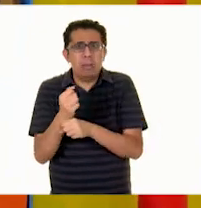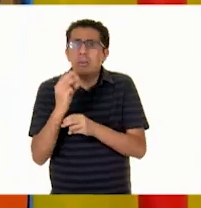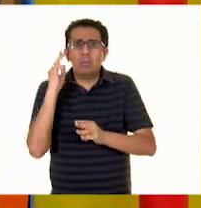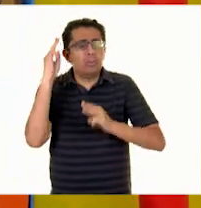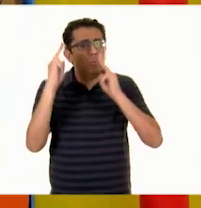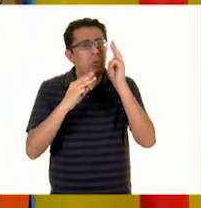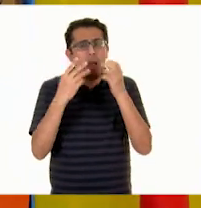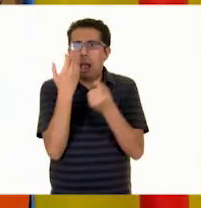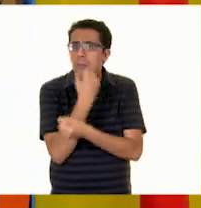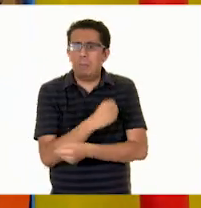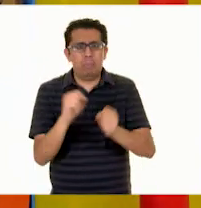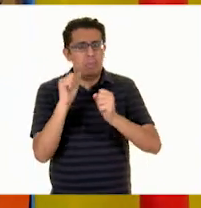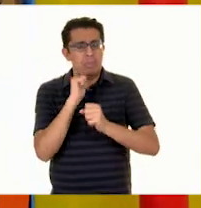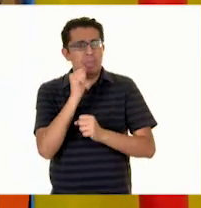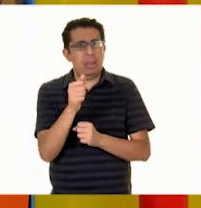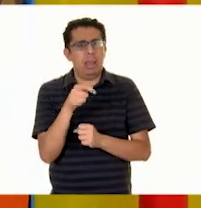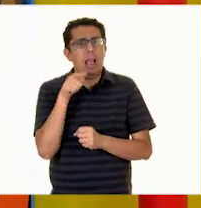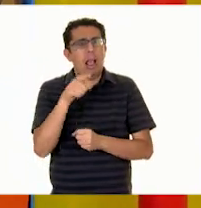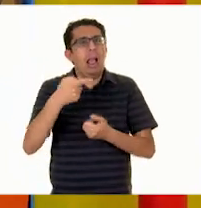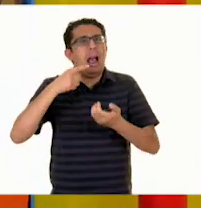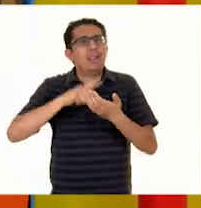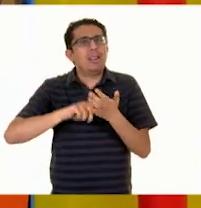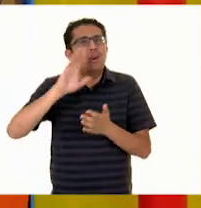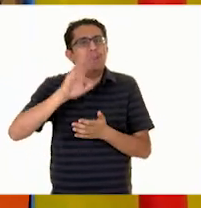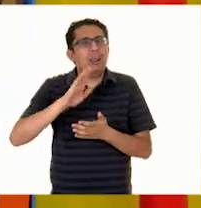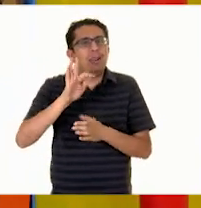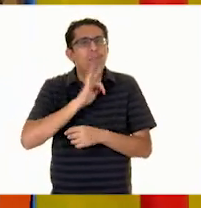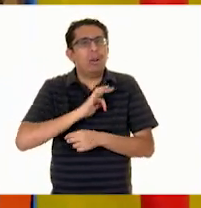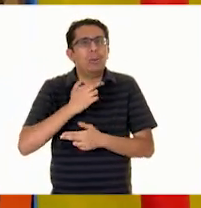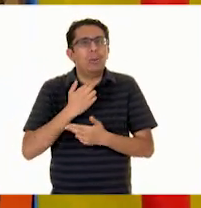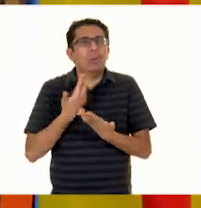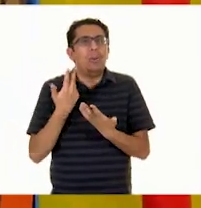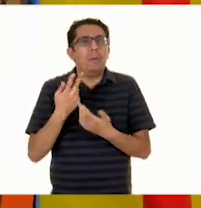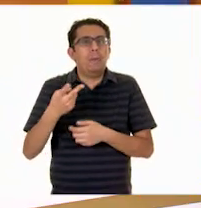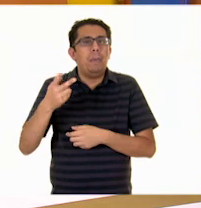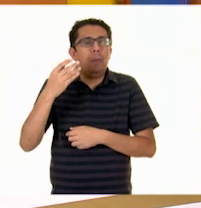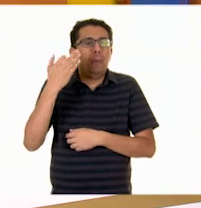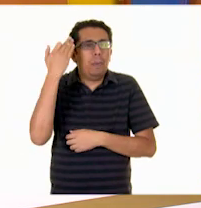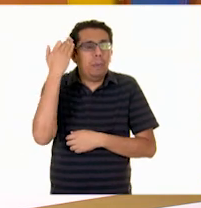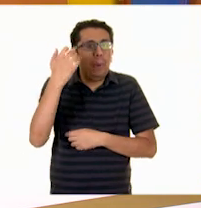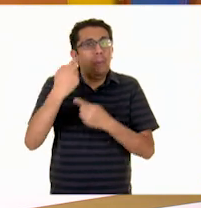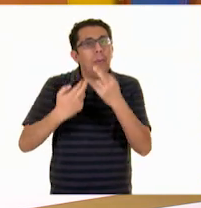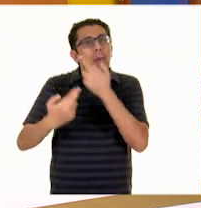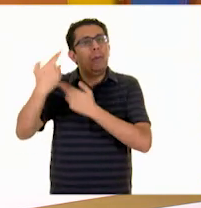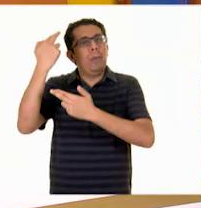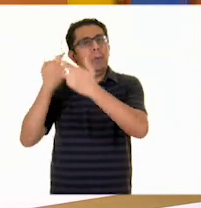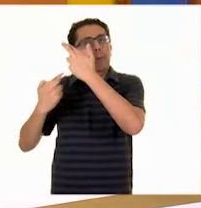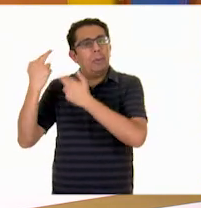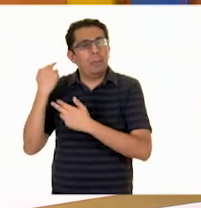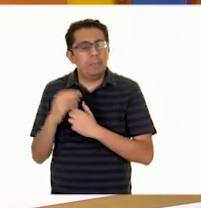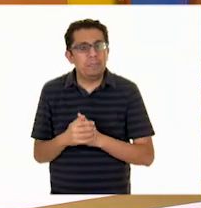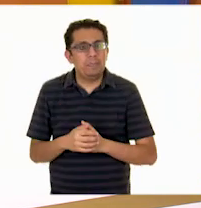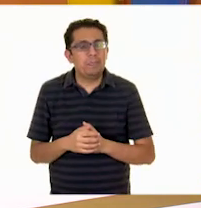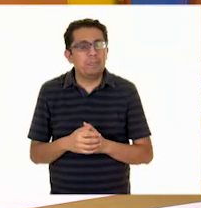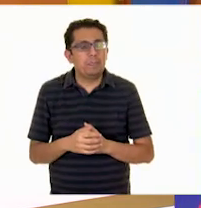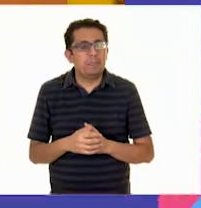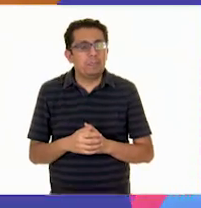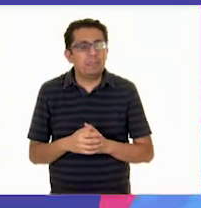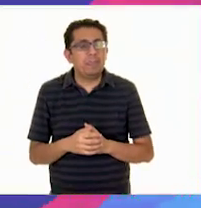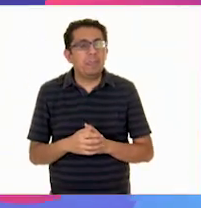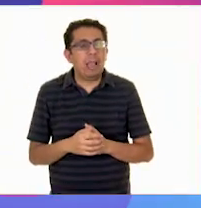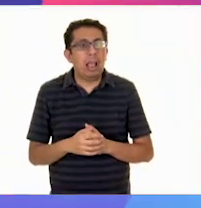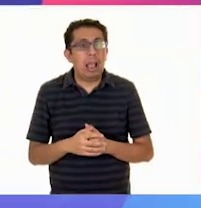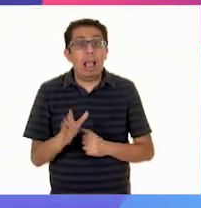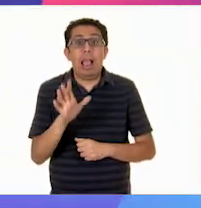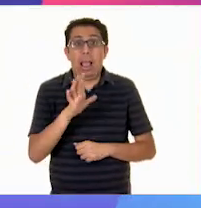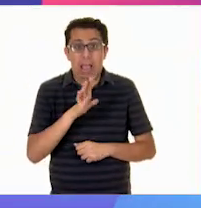aburridos, son una máquina del tiempo a la que podemos acceder. Eso es un museo, niñas y Claro, y fíjate que tenemos una